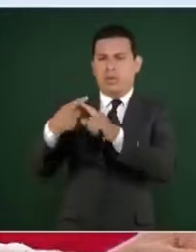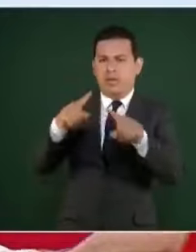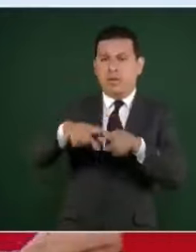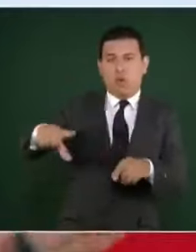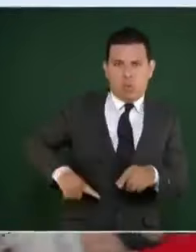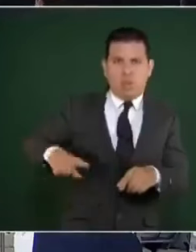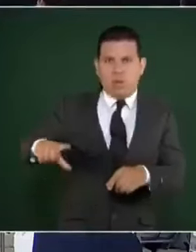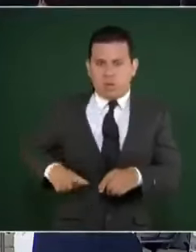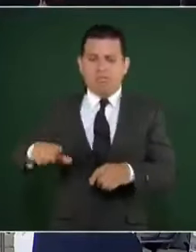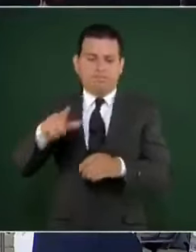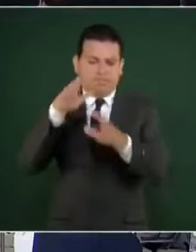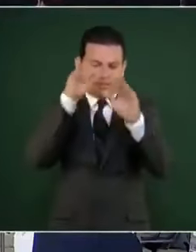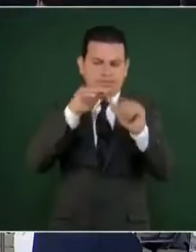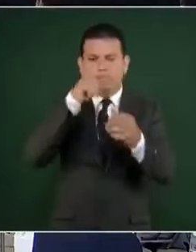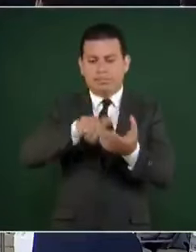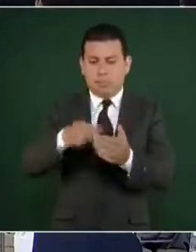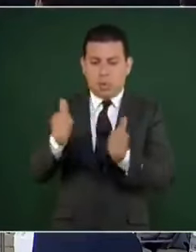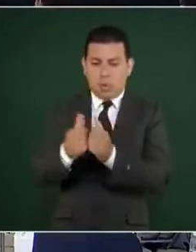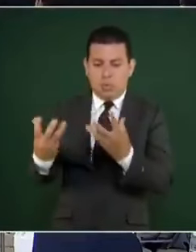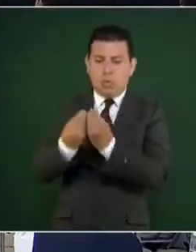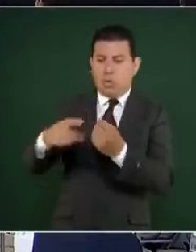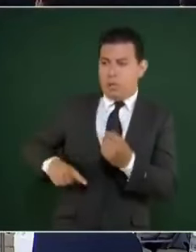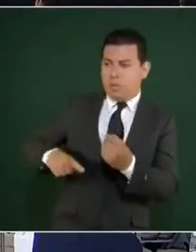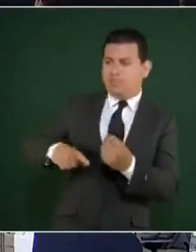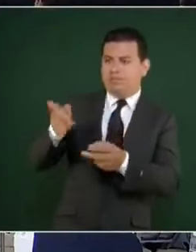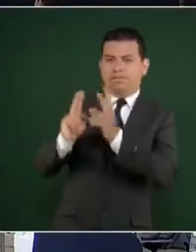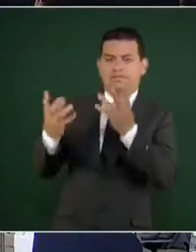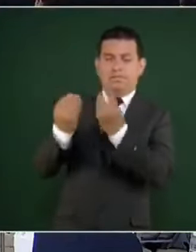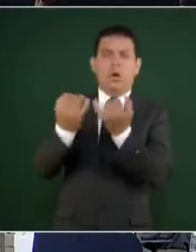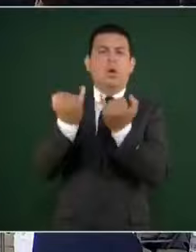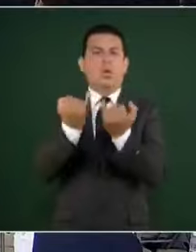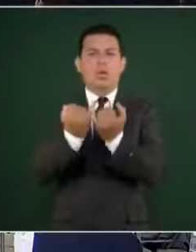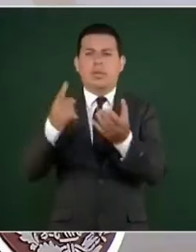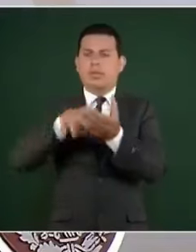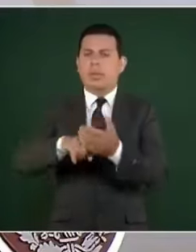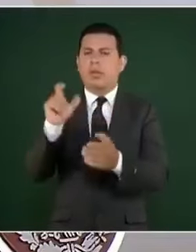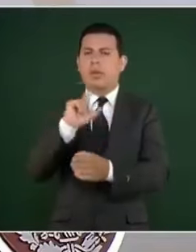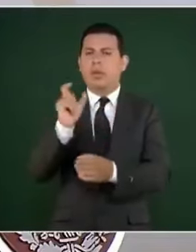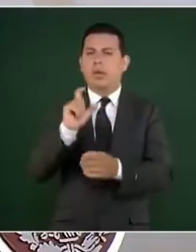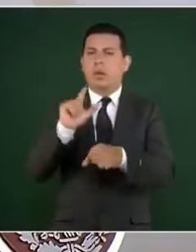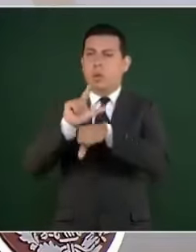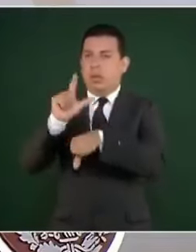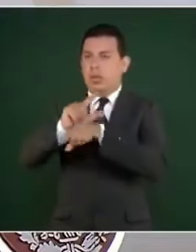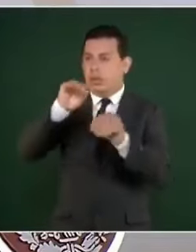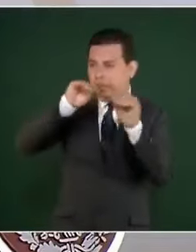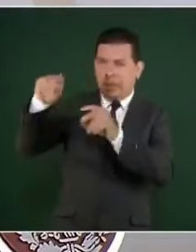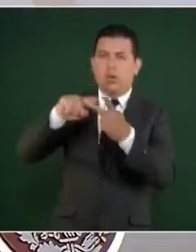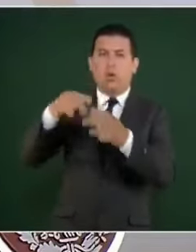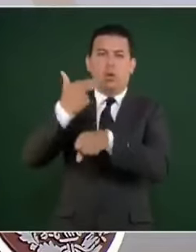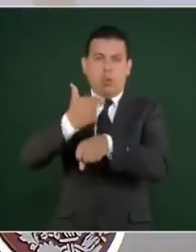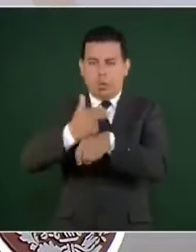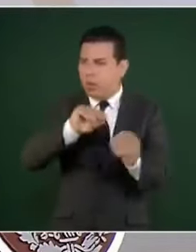importante porque estamos actuando en conjunto con gobernación y lo mismo hacemos en retorno a guatemala honduras